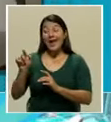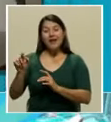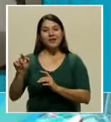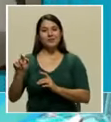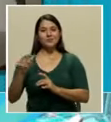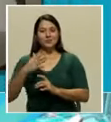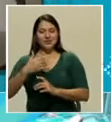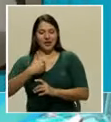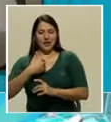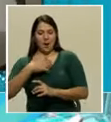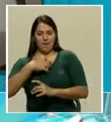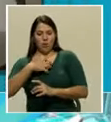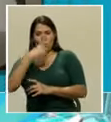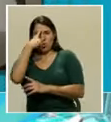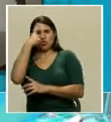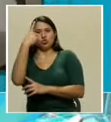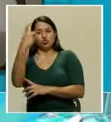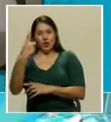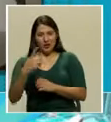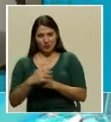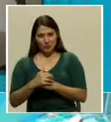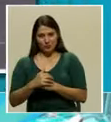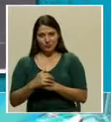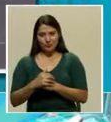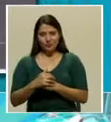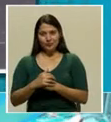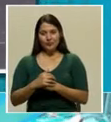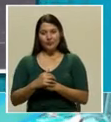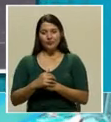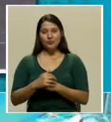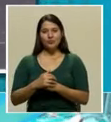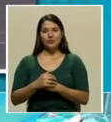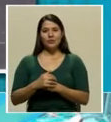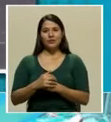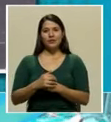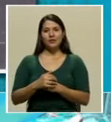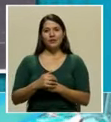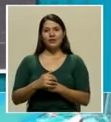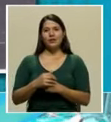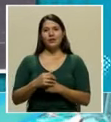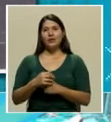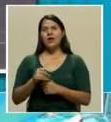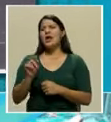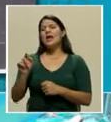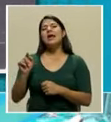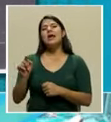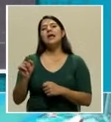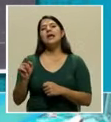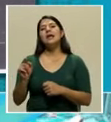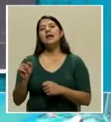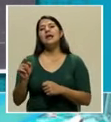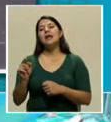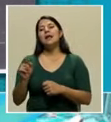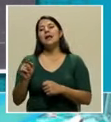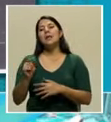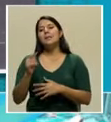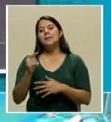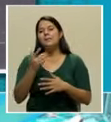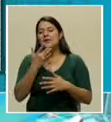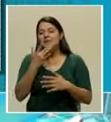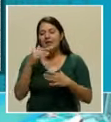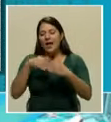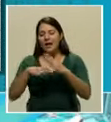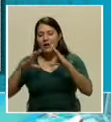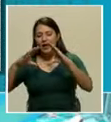le interesaba más la tarde que las materias académicas de la mañana. Para